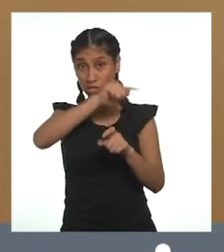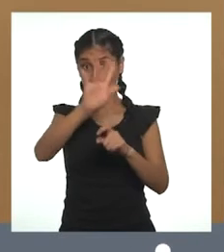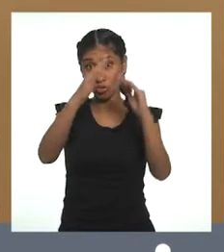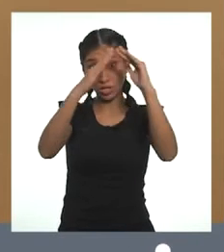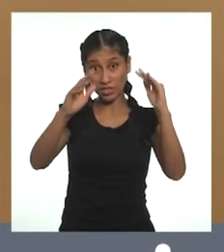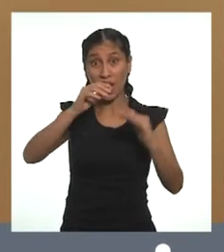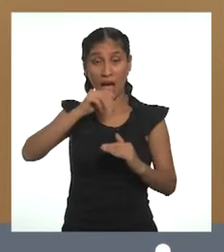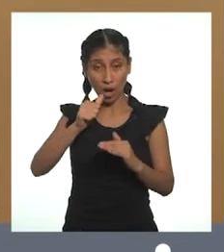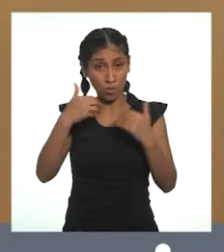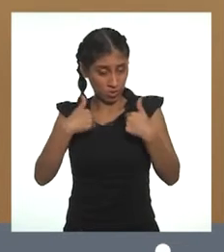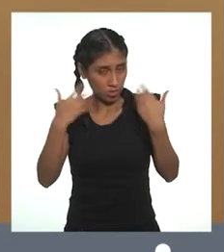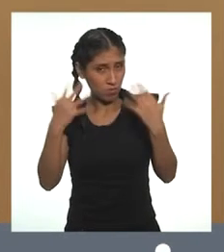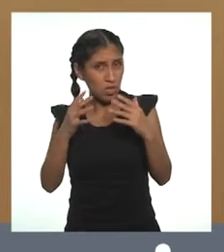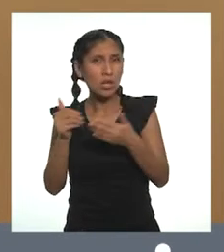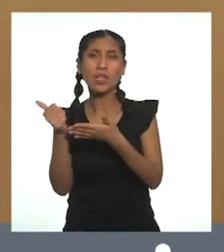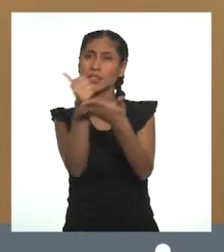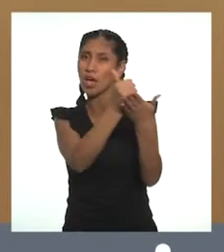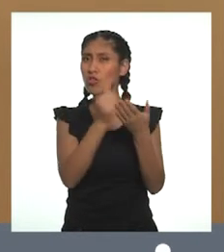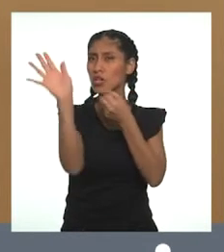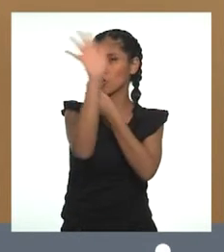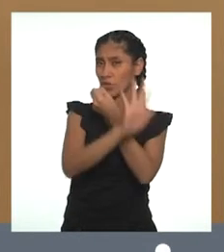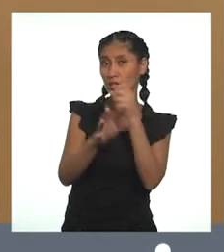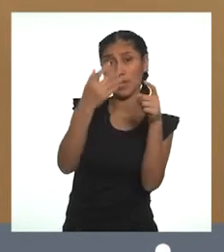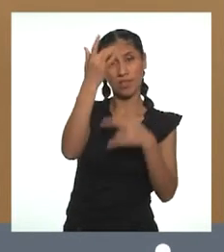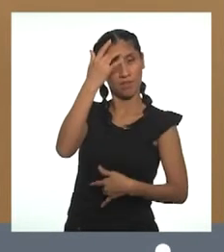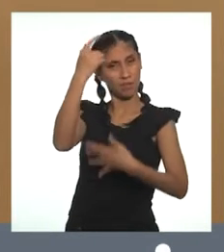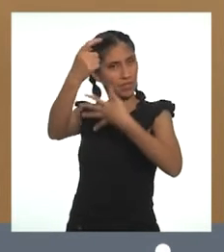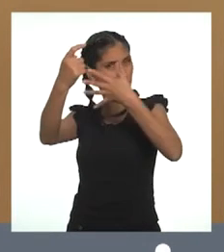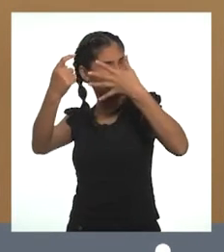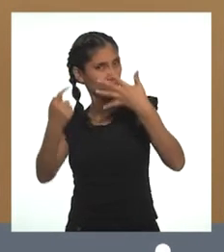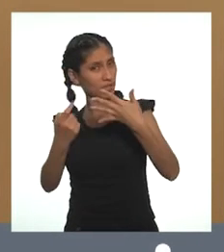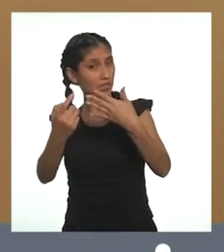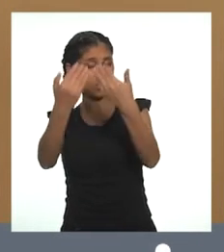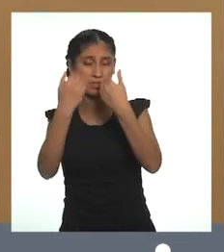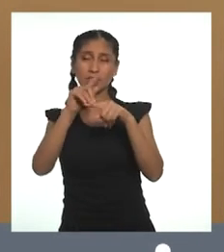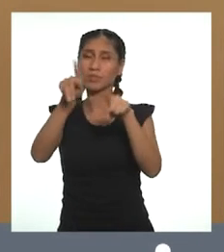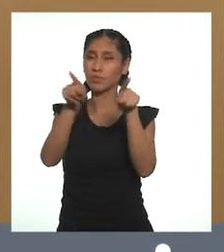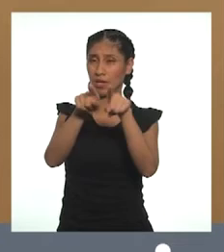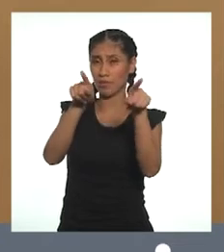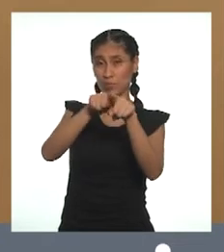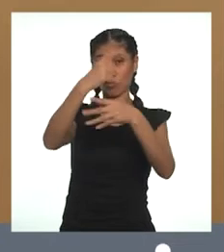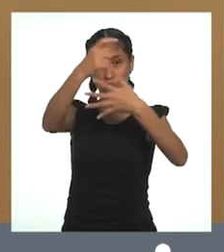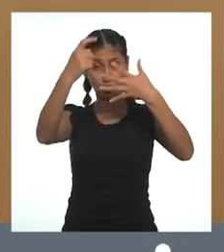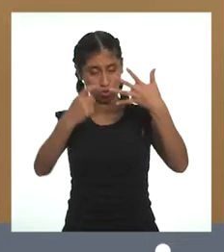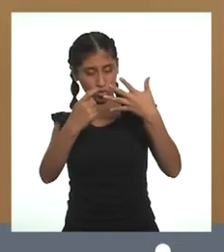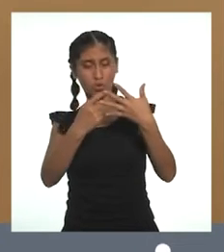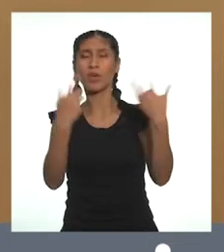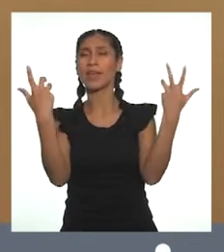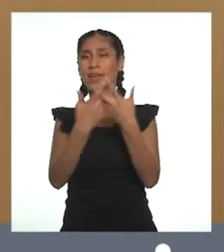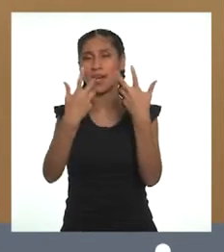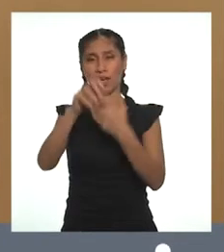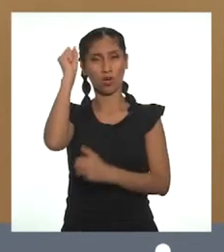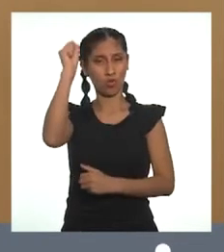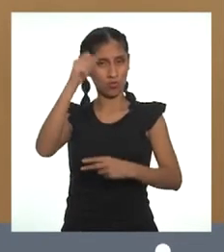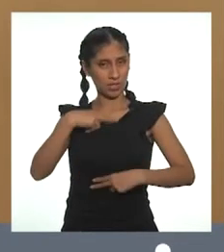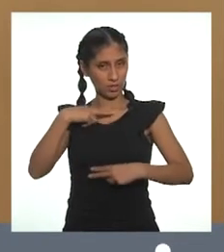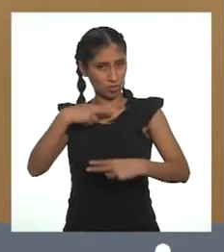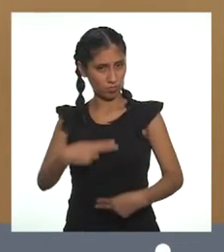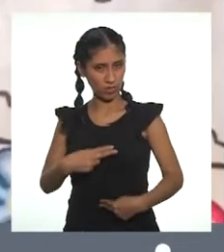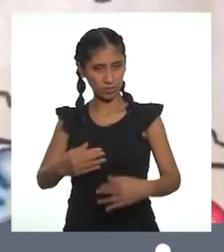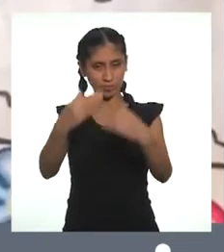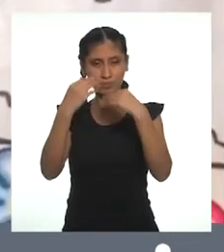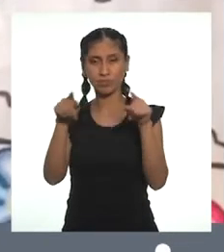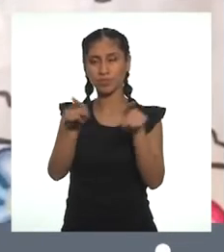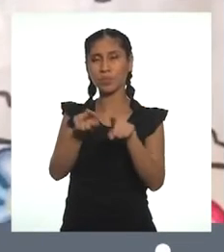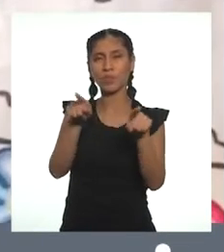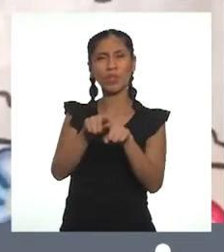enfermedades de origen hídrico. Por todo ello, este servicio se constituye en un derecho humano.